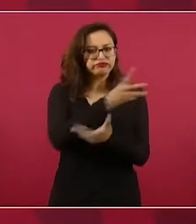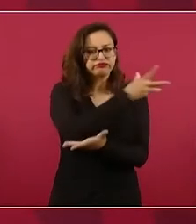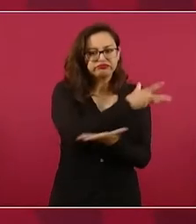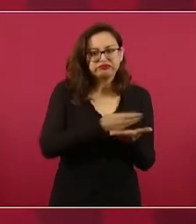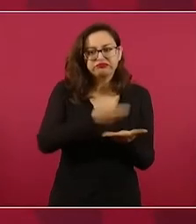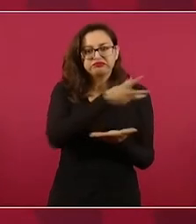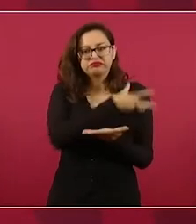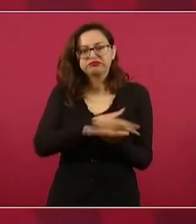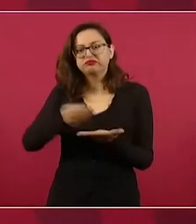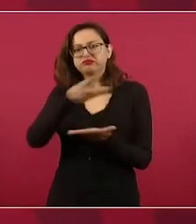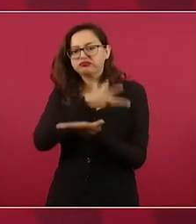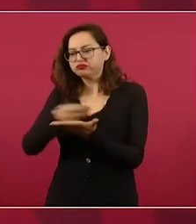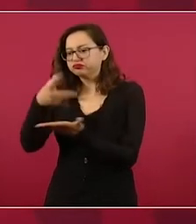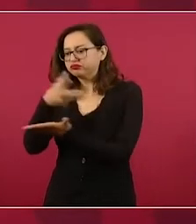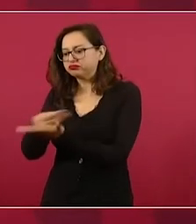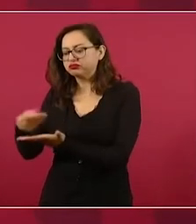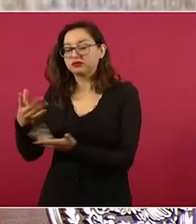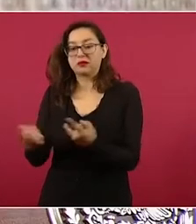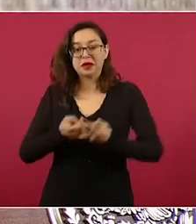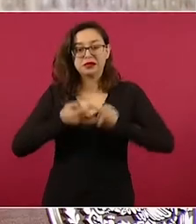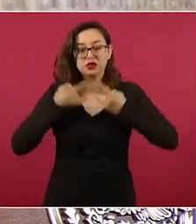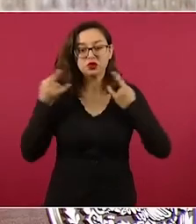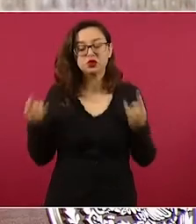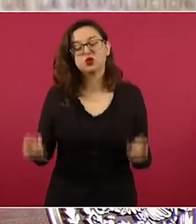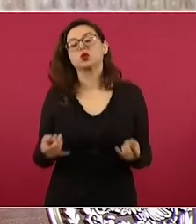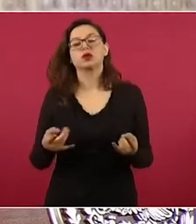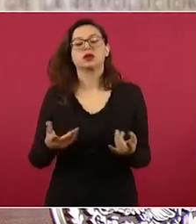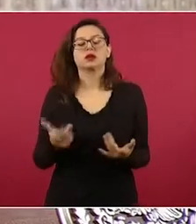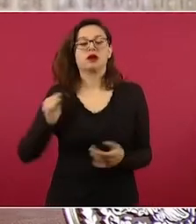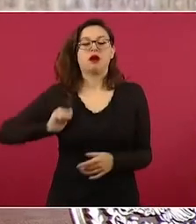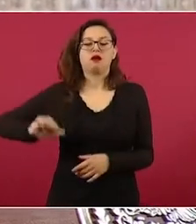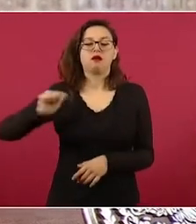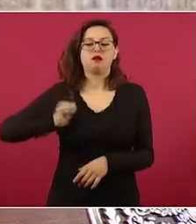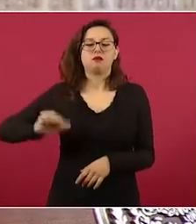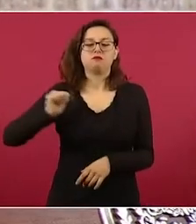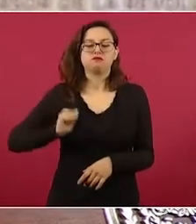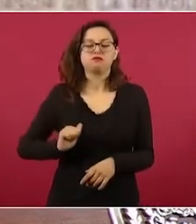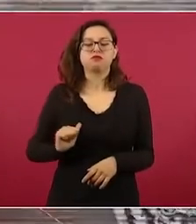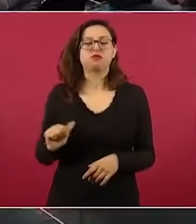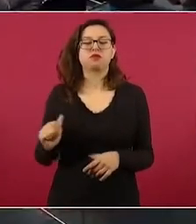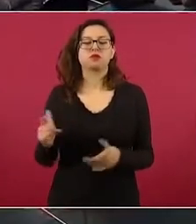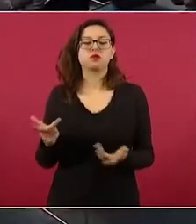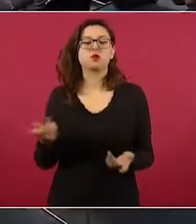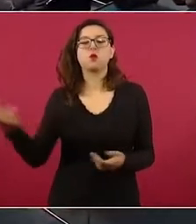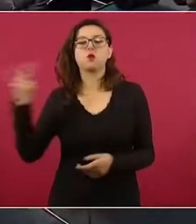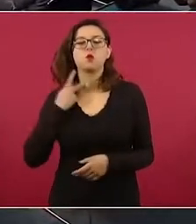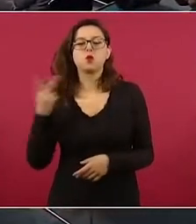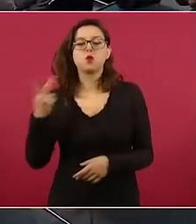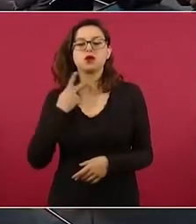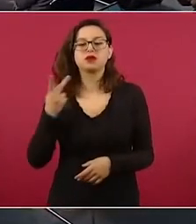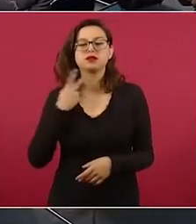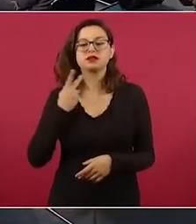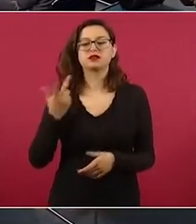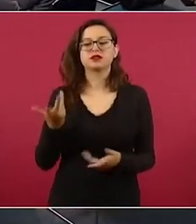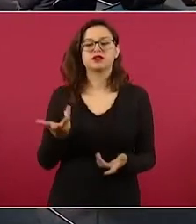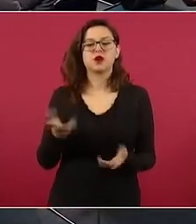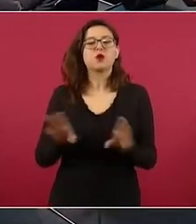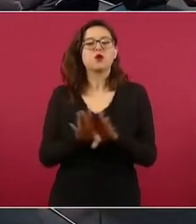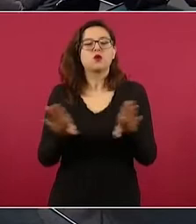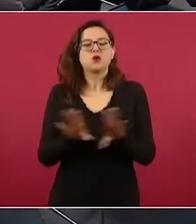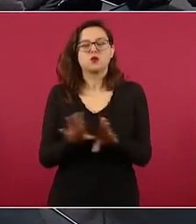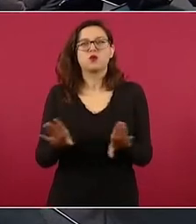era la vida pública, política en la época prehispánica